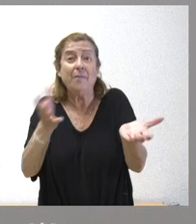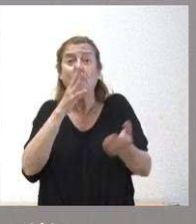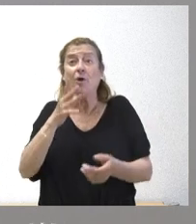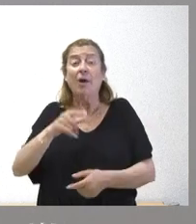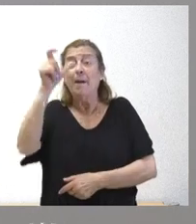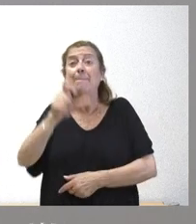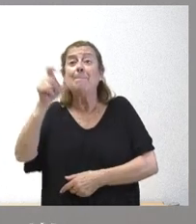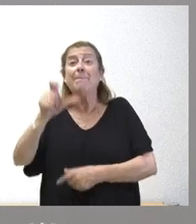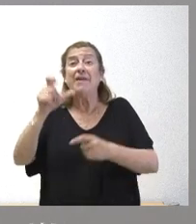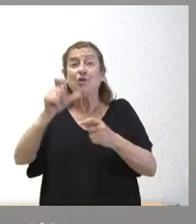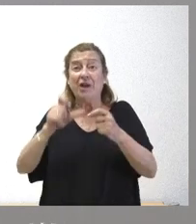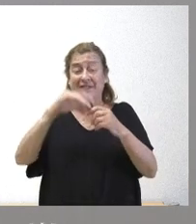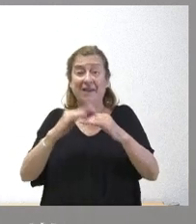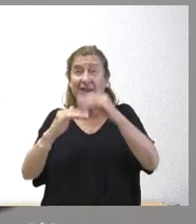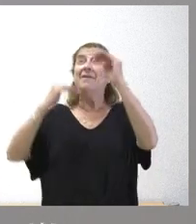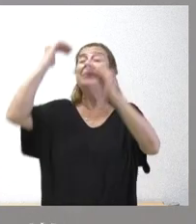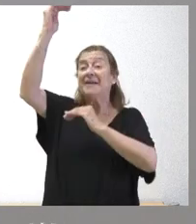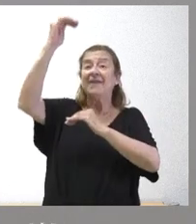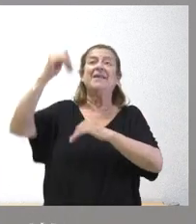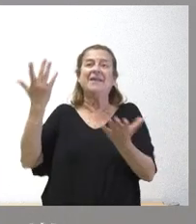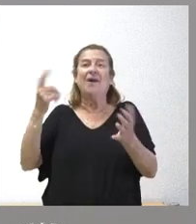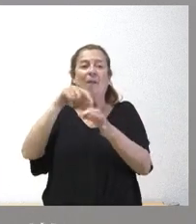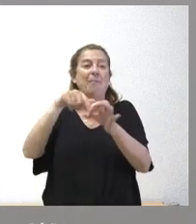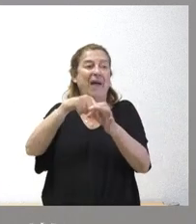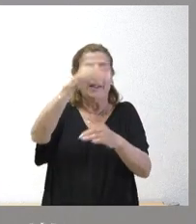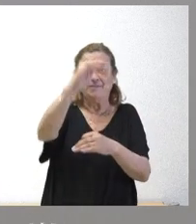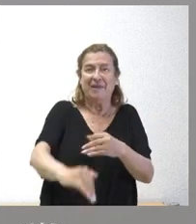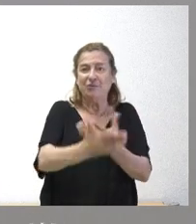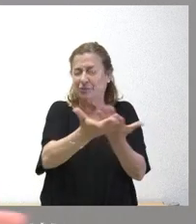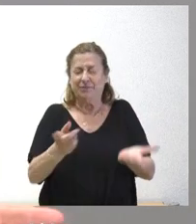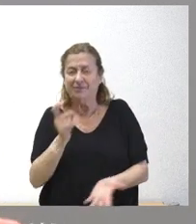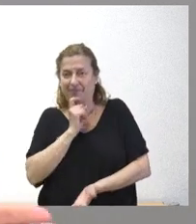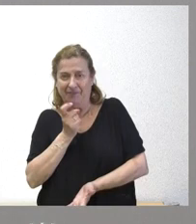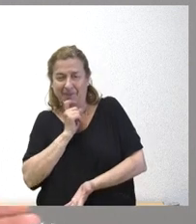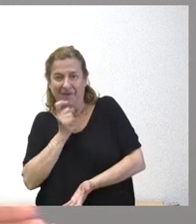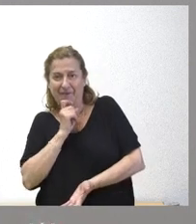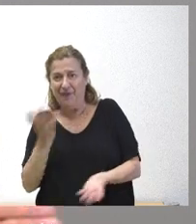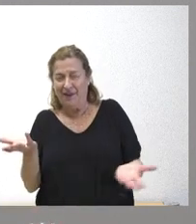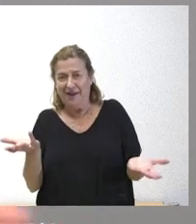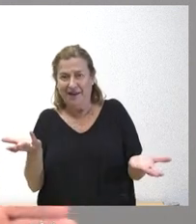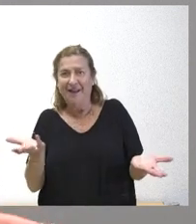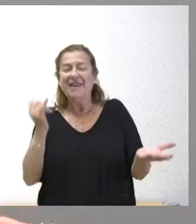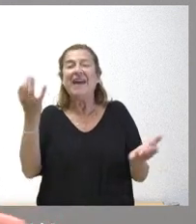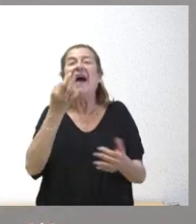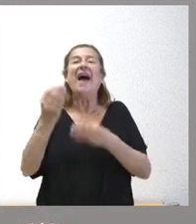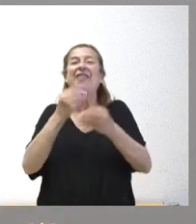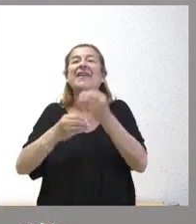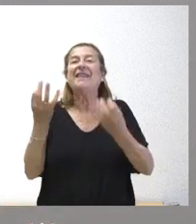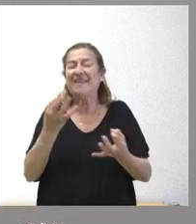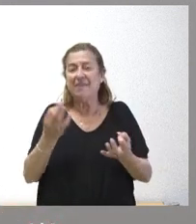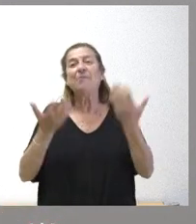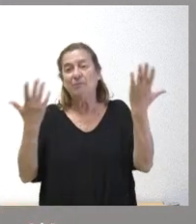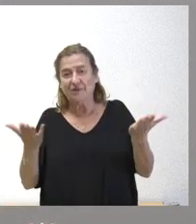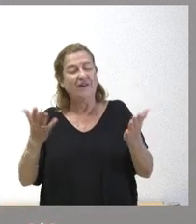han superado el listón son menos que las plazas que se han ocupado Eso es algo difícil de explicar ¿Y qué hay que hacer? Pues